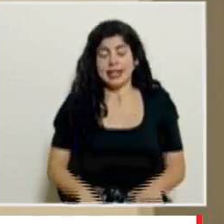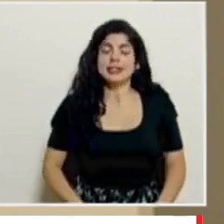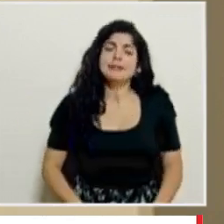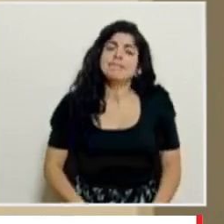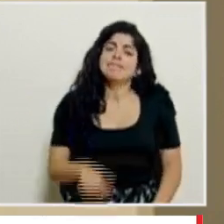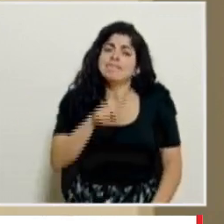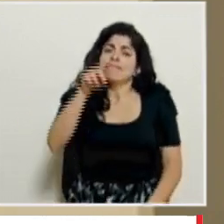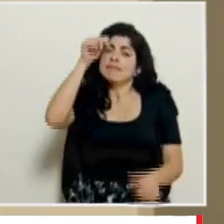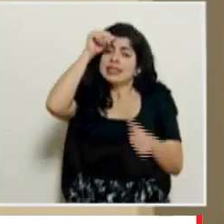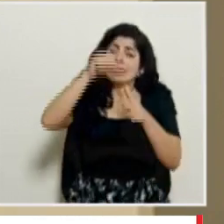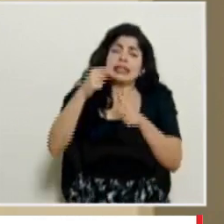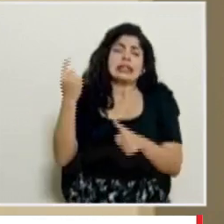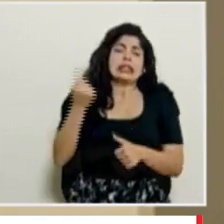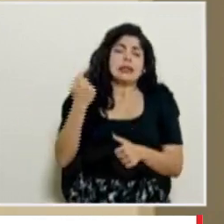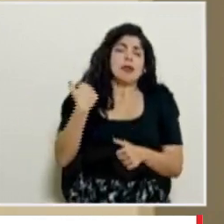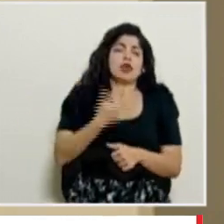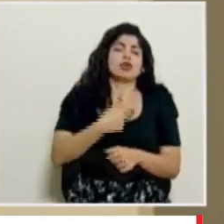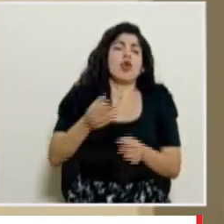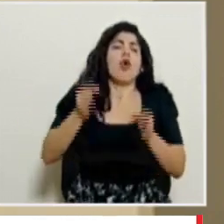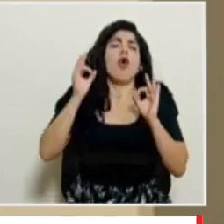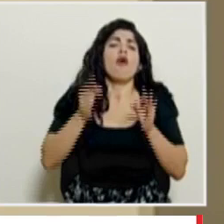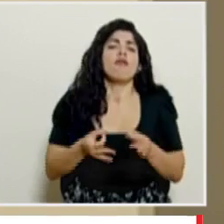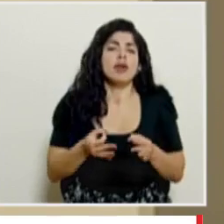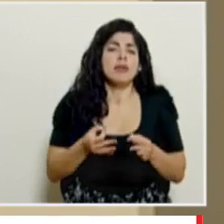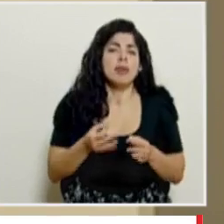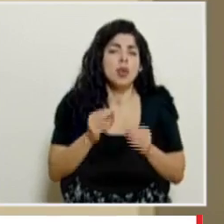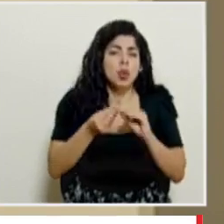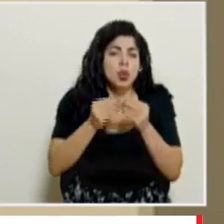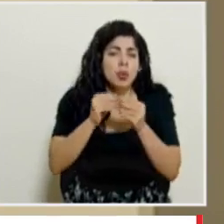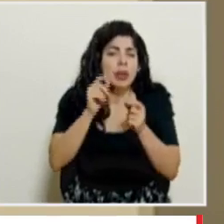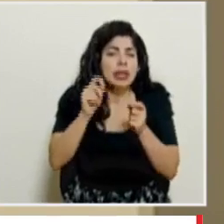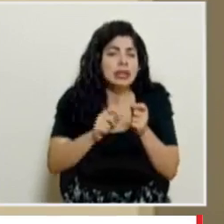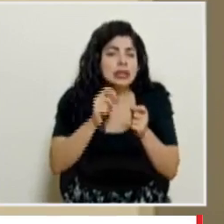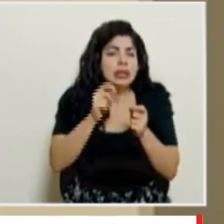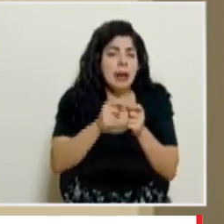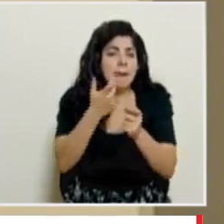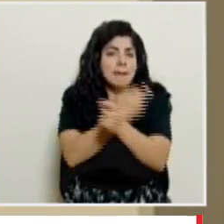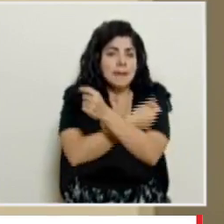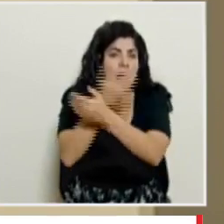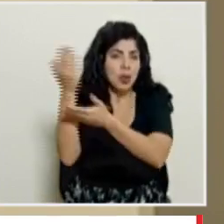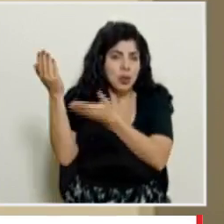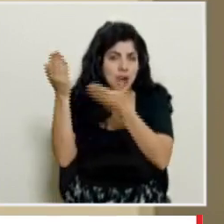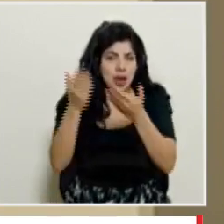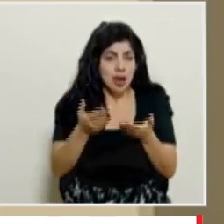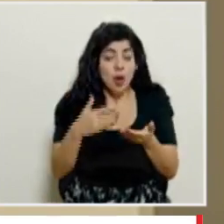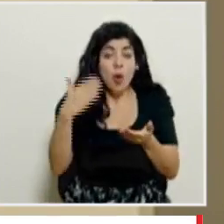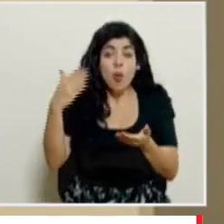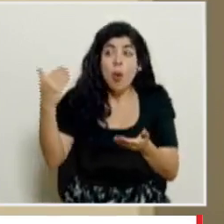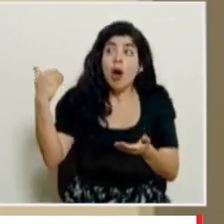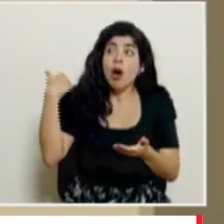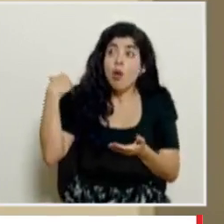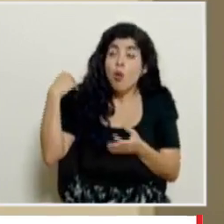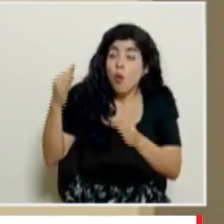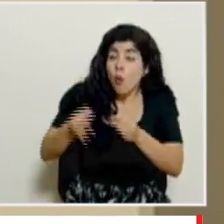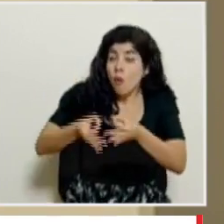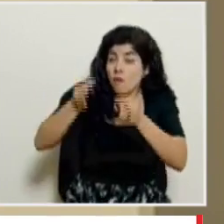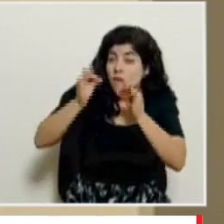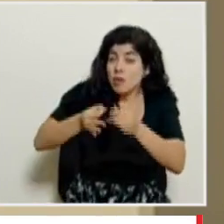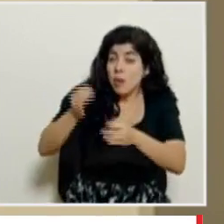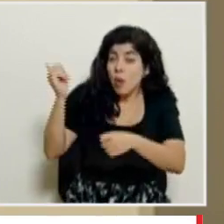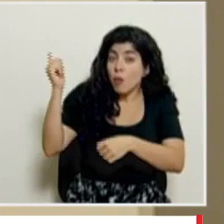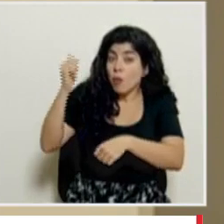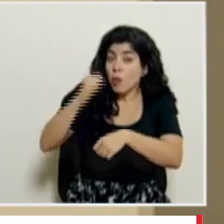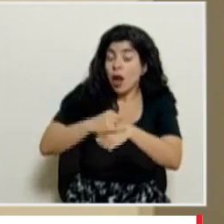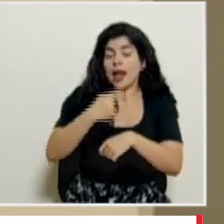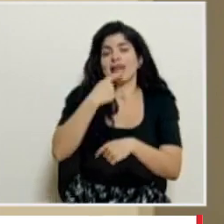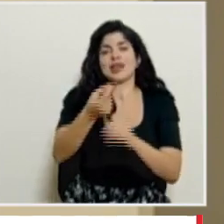recordemos que siempre confirmamos el número exacto de las vacunas que ingresan cuando tengamos la confirmación definitiva del vuelo